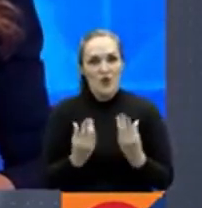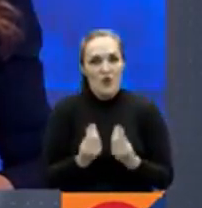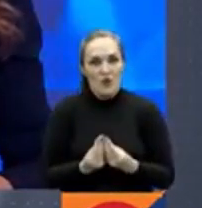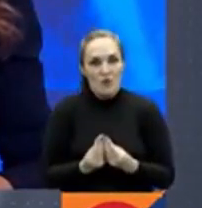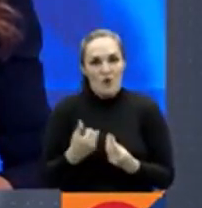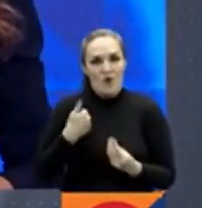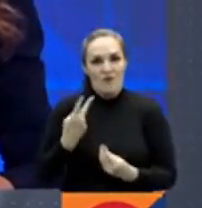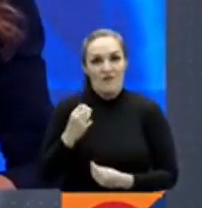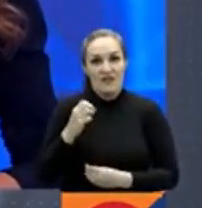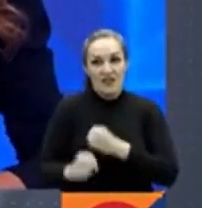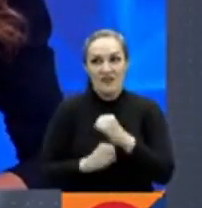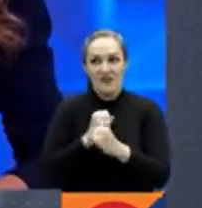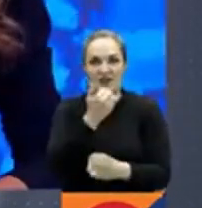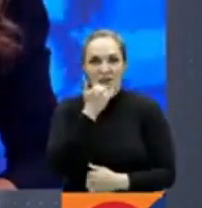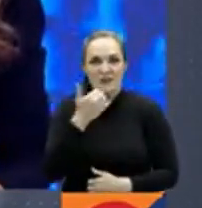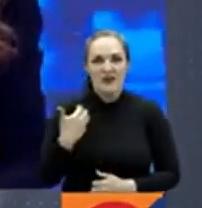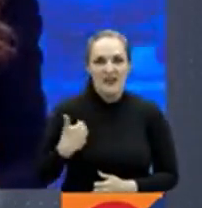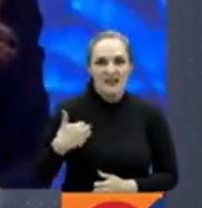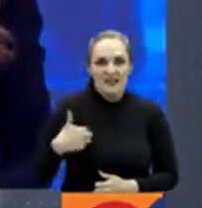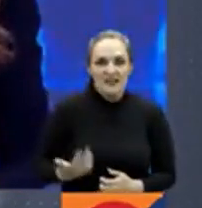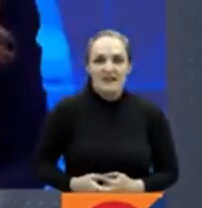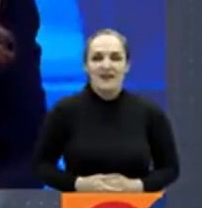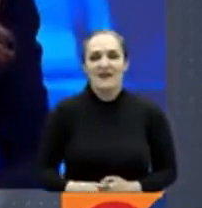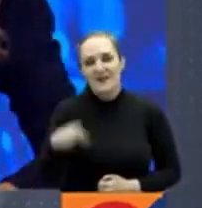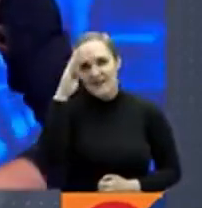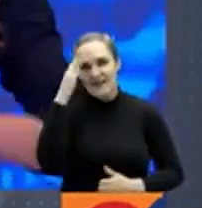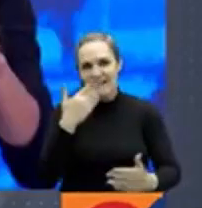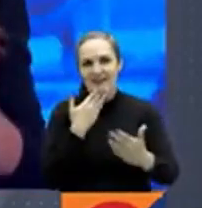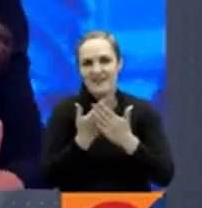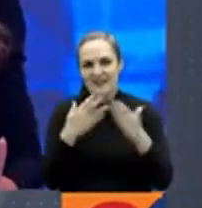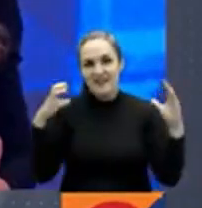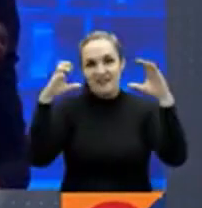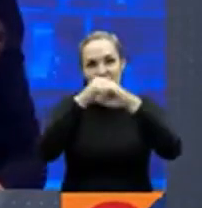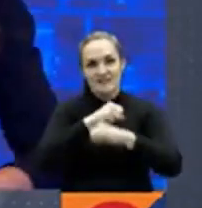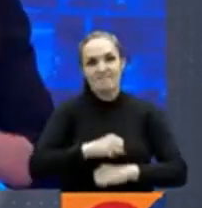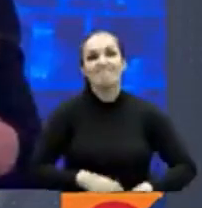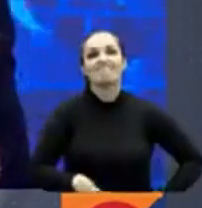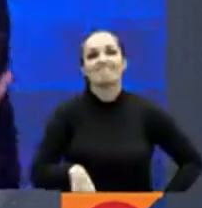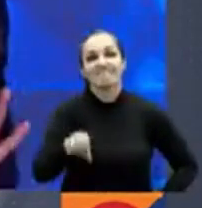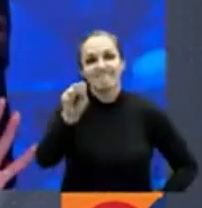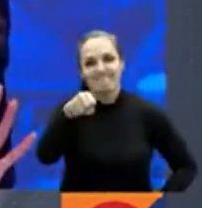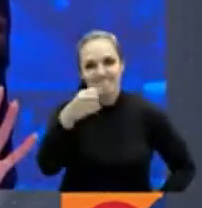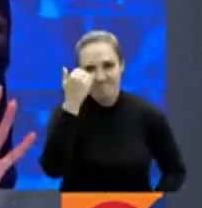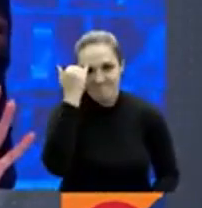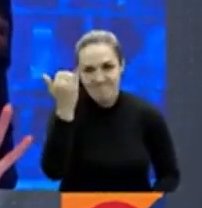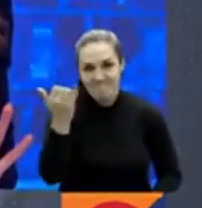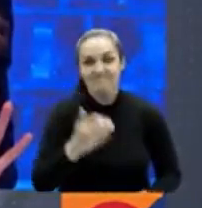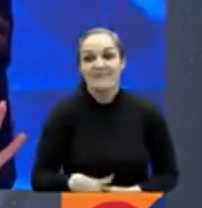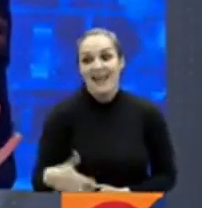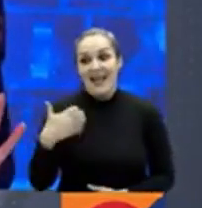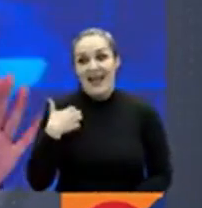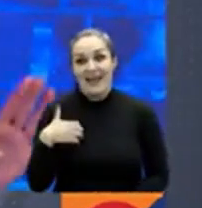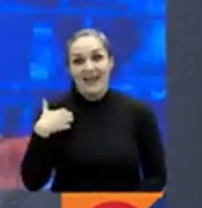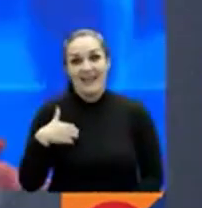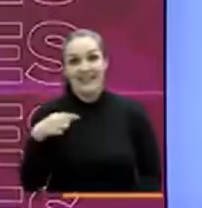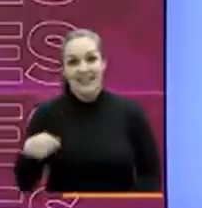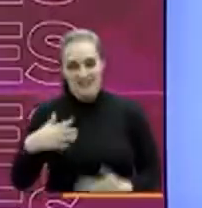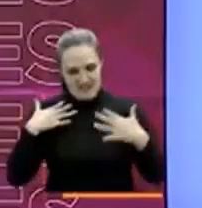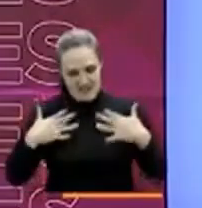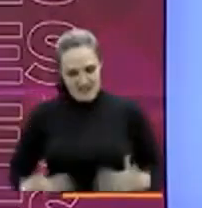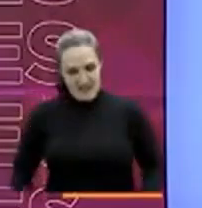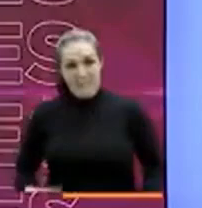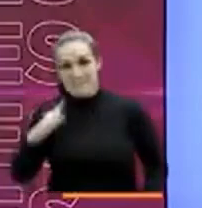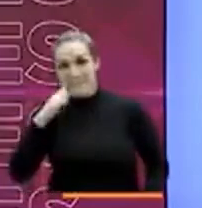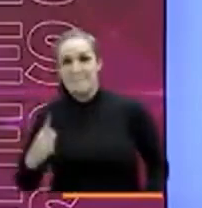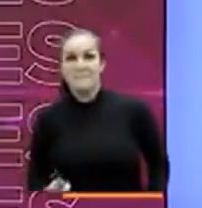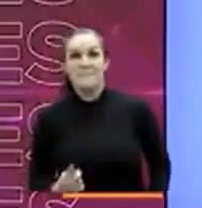finalmente camiseta, Yuli. Carlos, muy buenas noches. Sí, señor. Argentina, la albiceleste, pudo lucir por primera